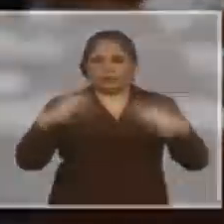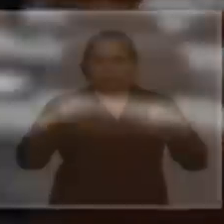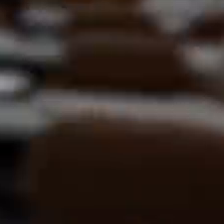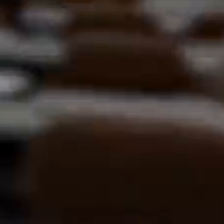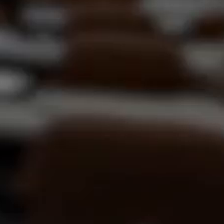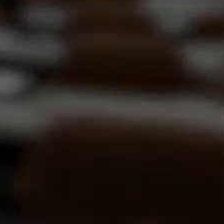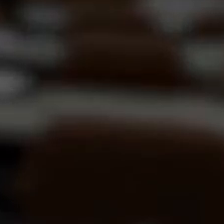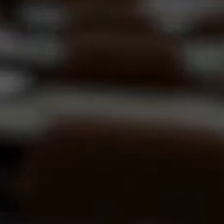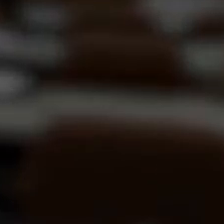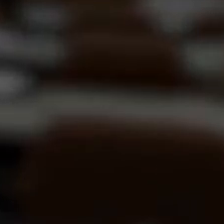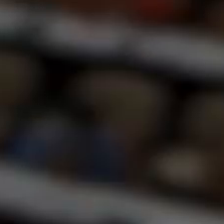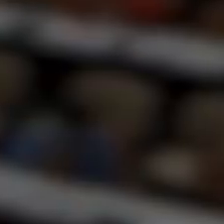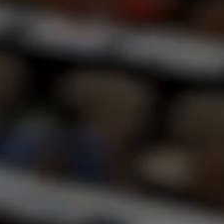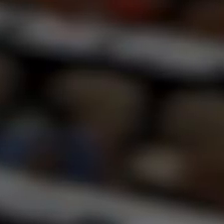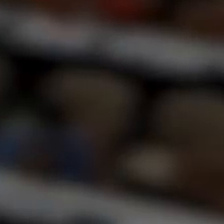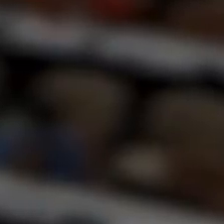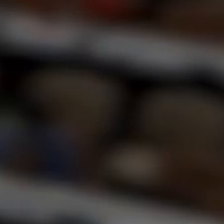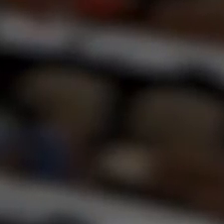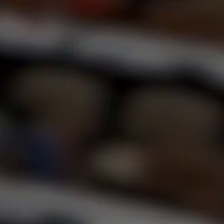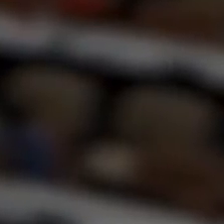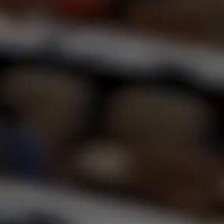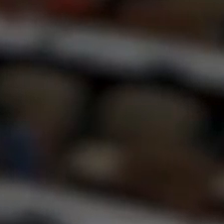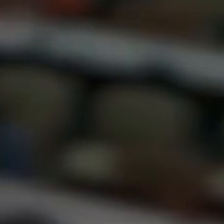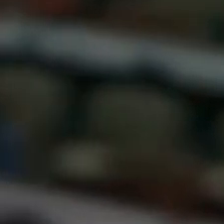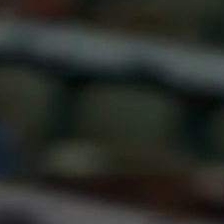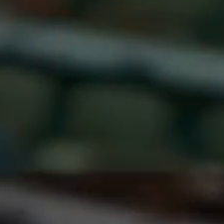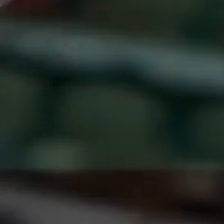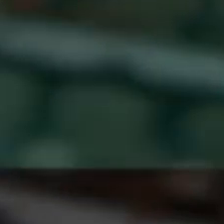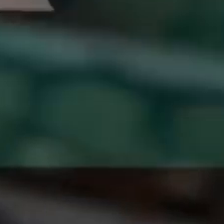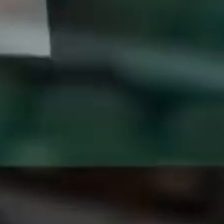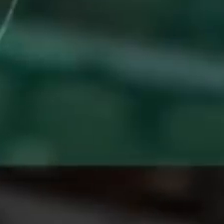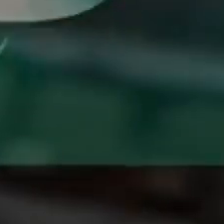aplausos aplausos aplausos aplausos aplausos